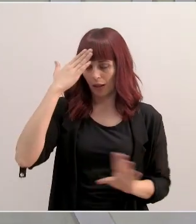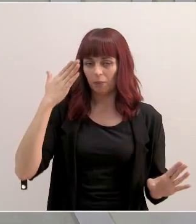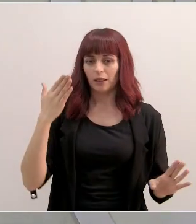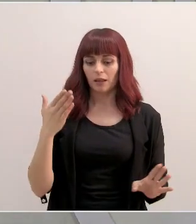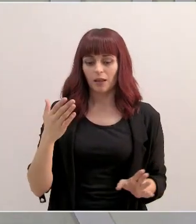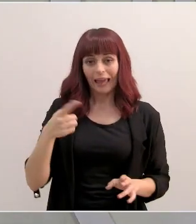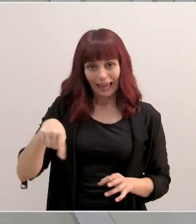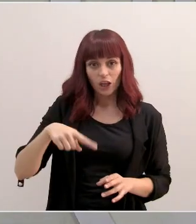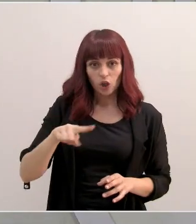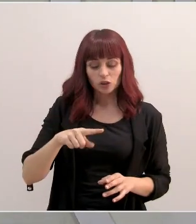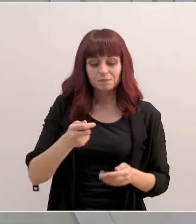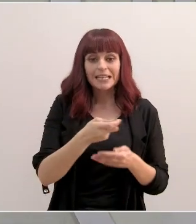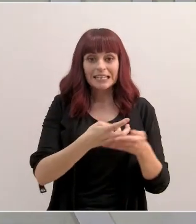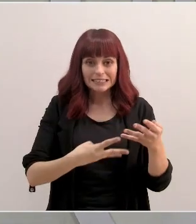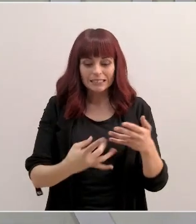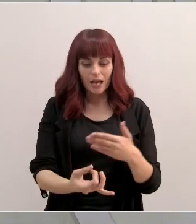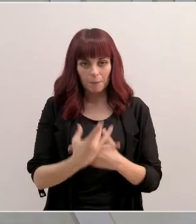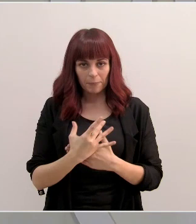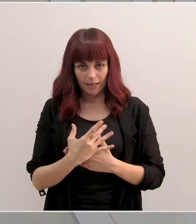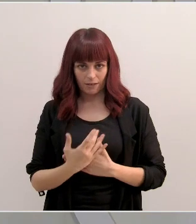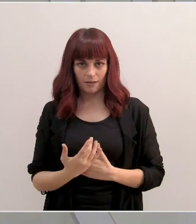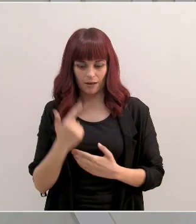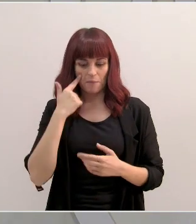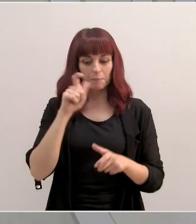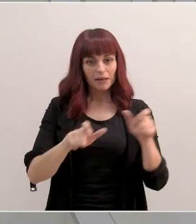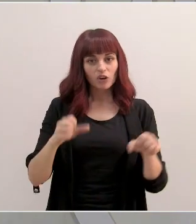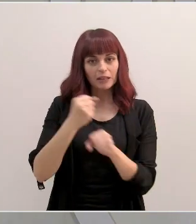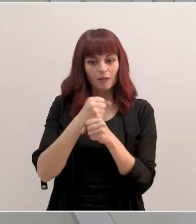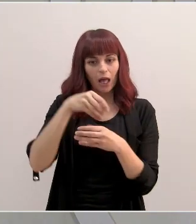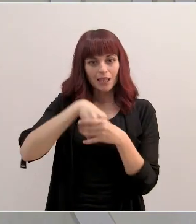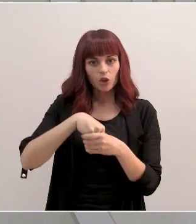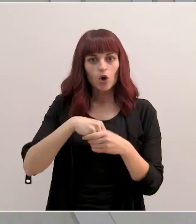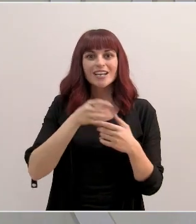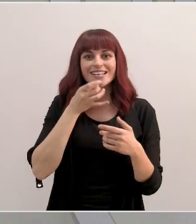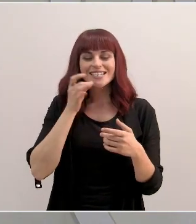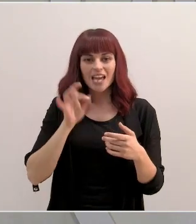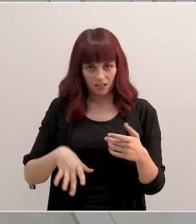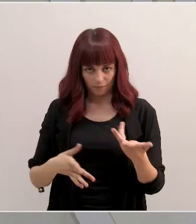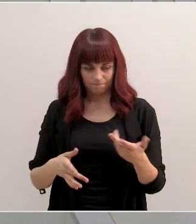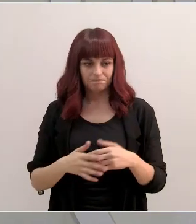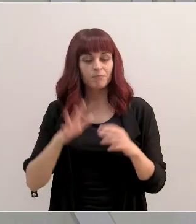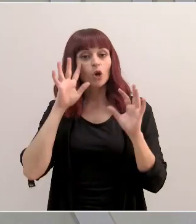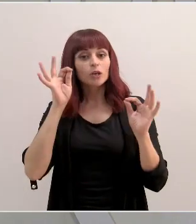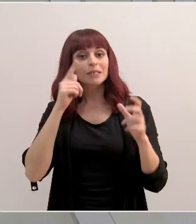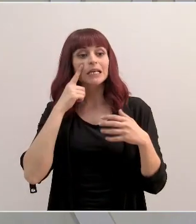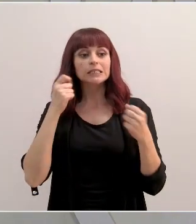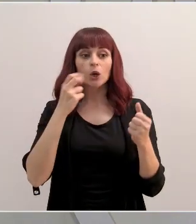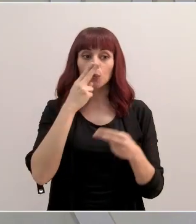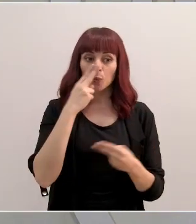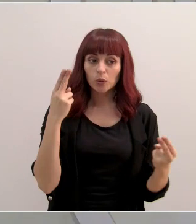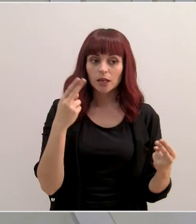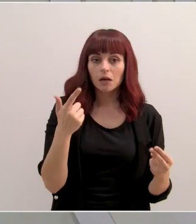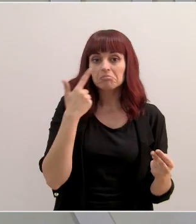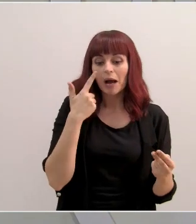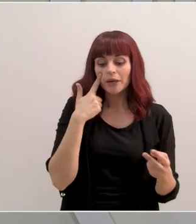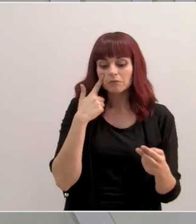ellos editen y envíen el listado de las personas que trabajan. Lógicamente, Salud Pública estudiará